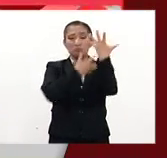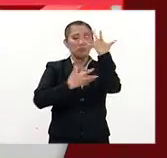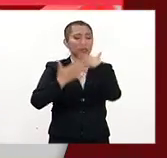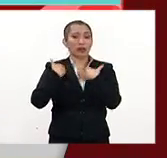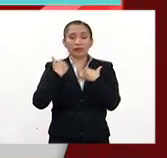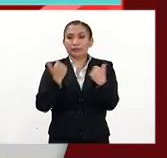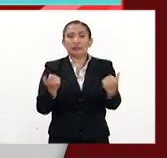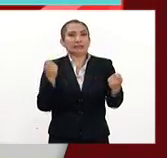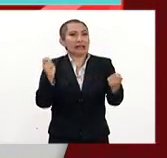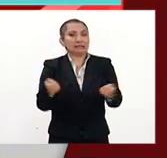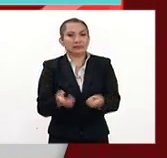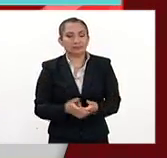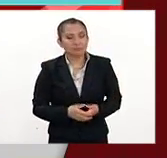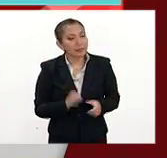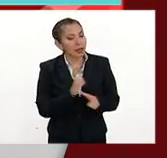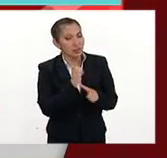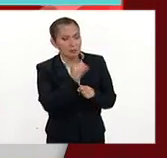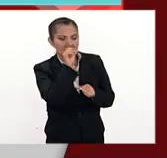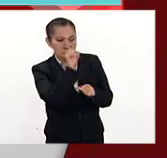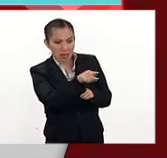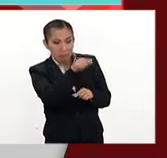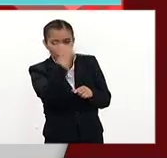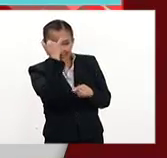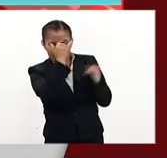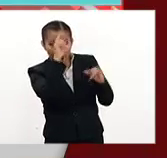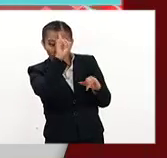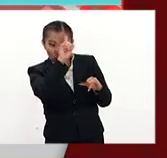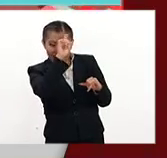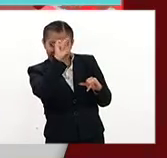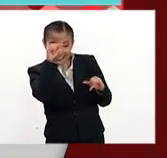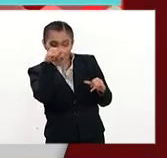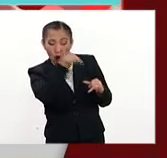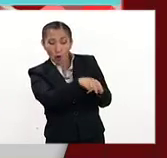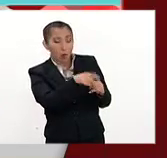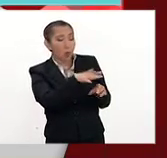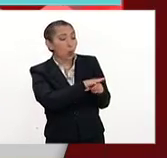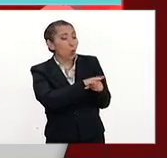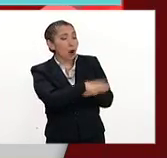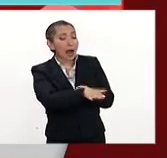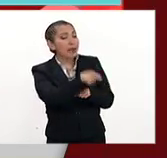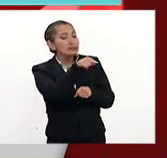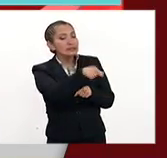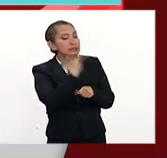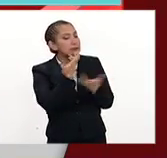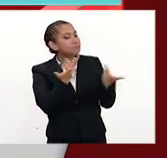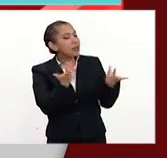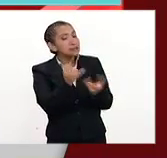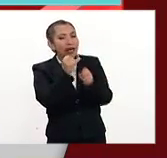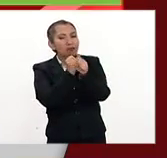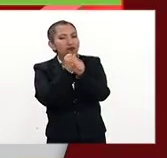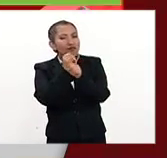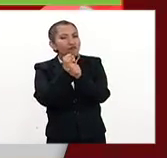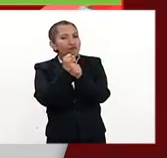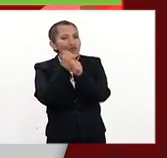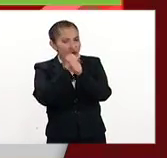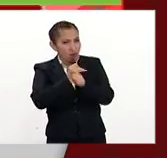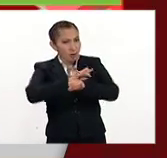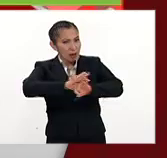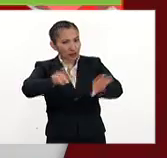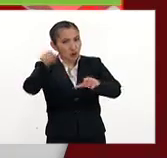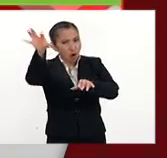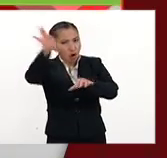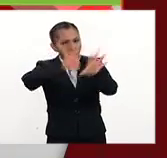que ya no sabemos qué hacer. Entonces, bueno, justamente la idea del Consejo fue tomar información de primera mano,